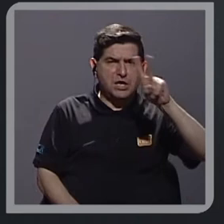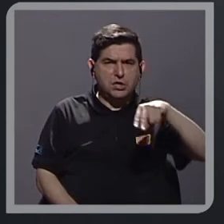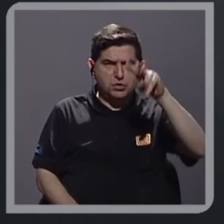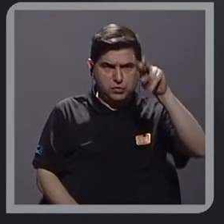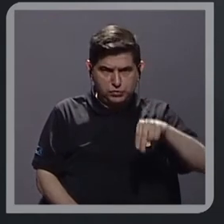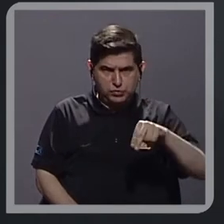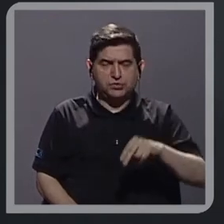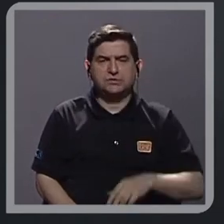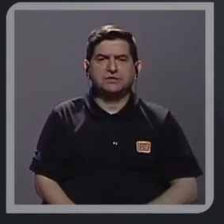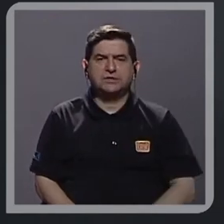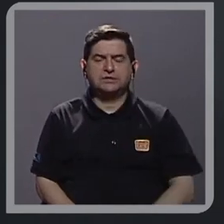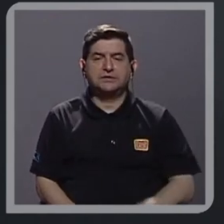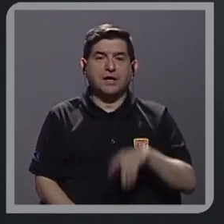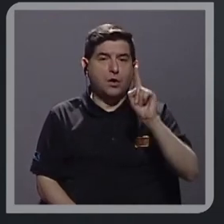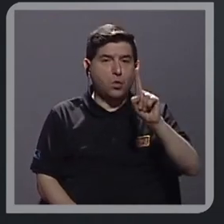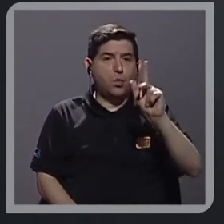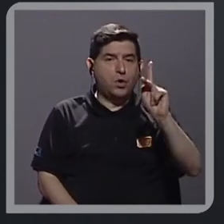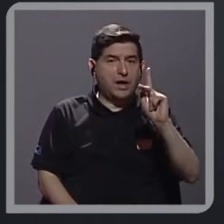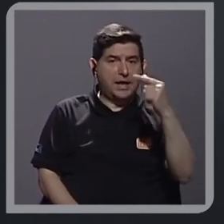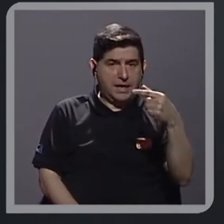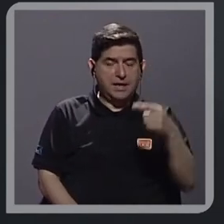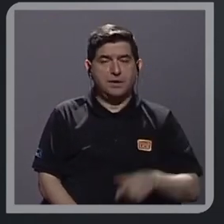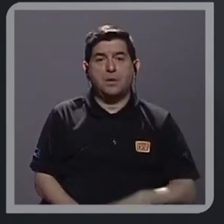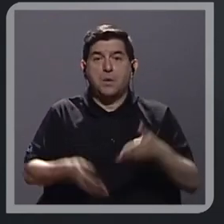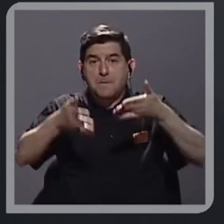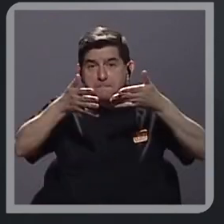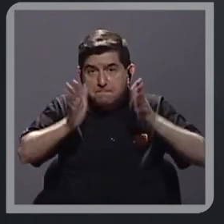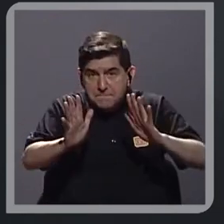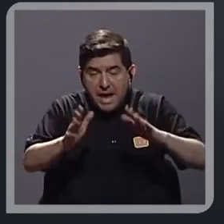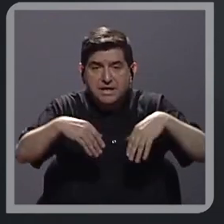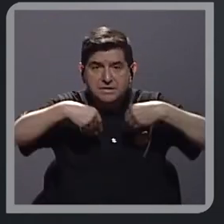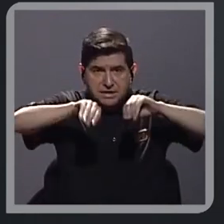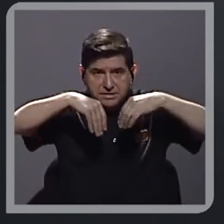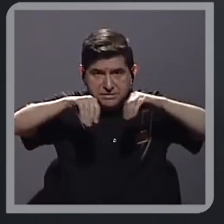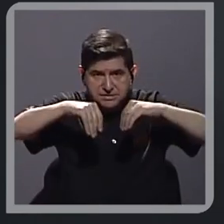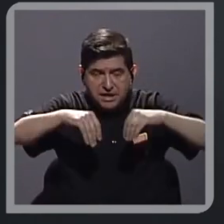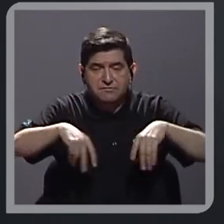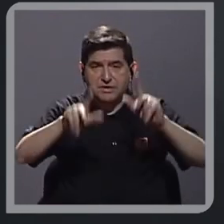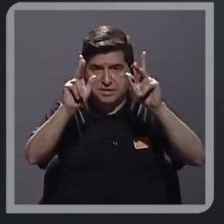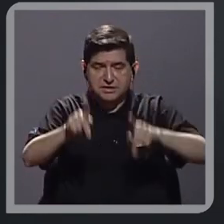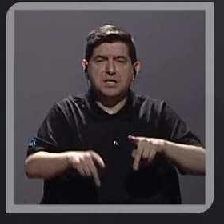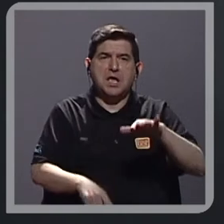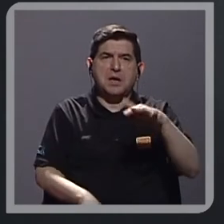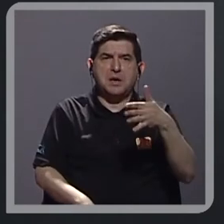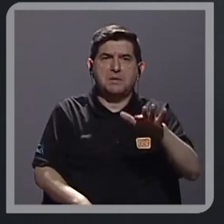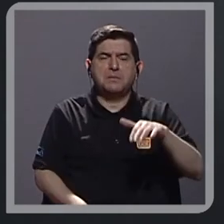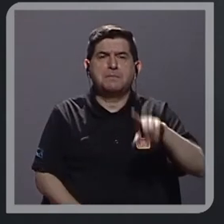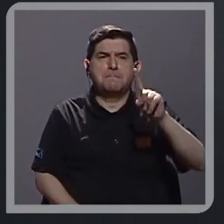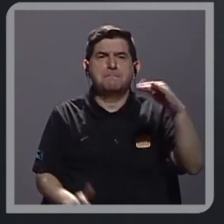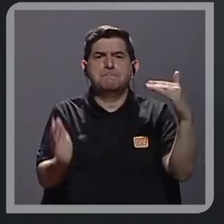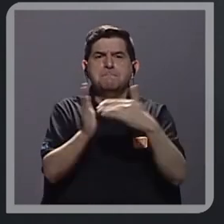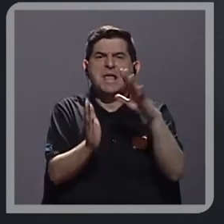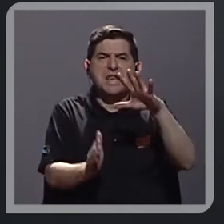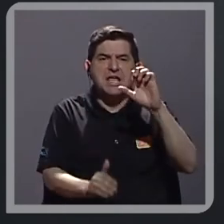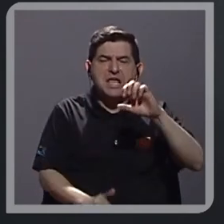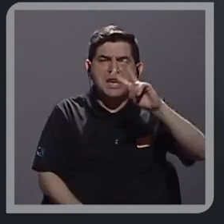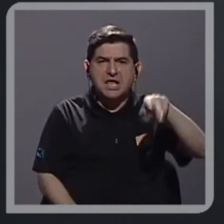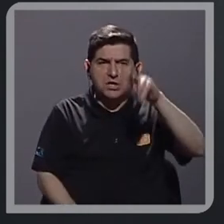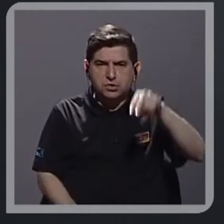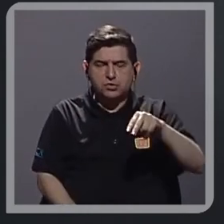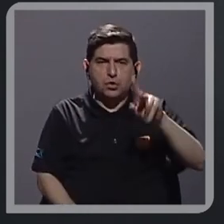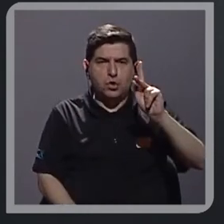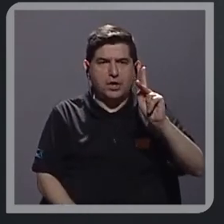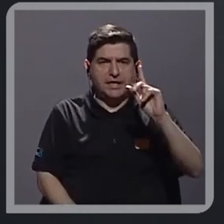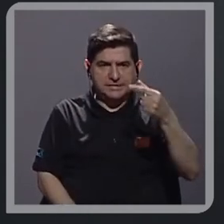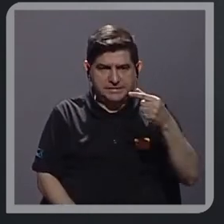el kilo, mientras que se le vende al consumidor en más o menos 1500 colones el kilo.